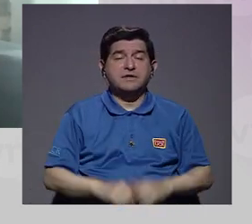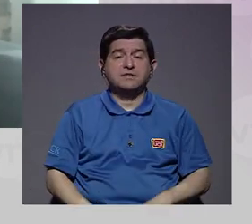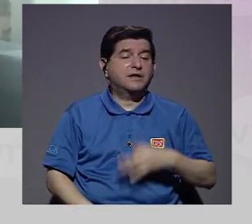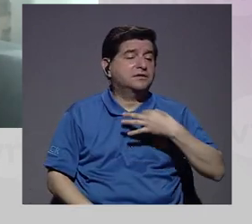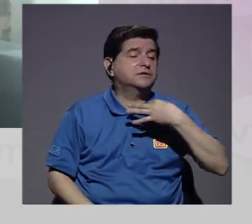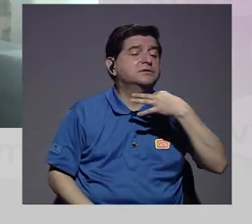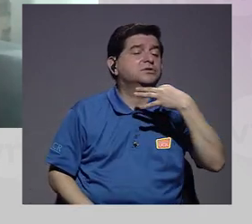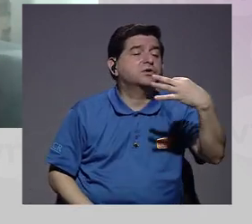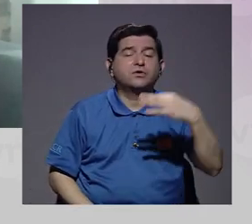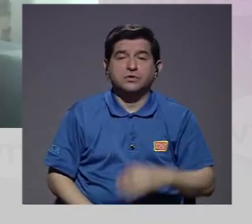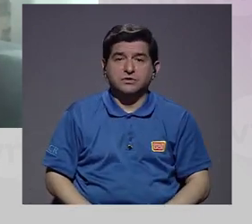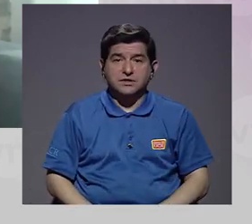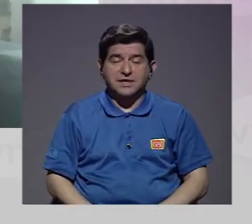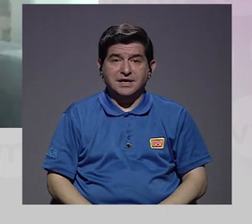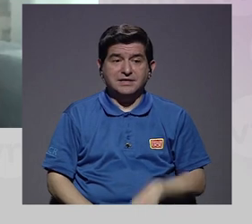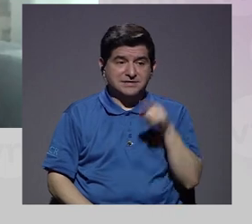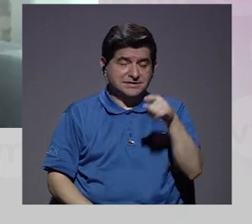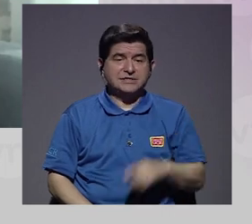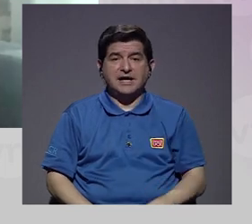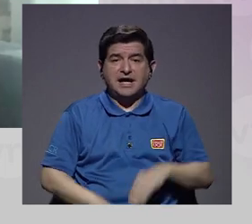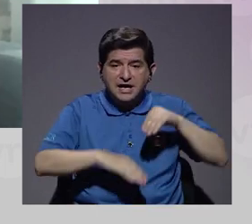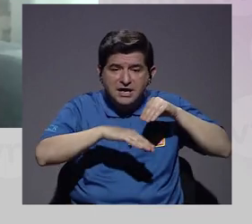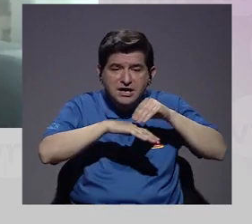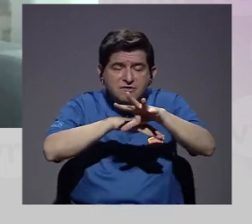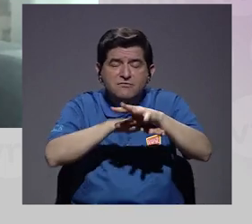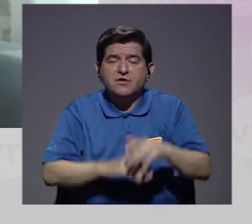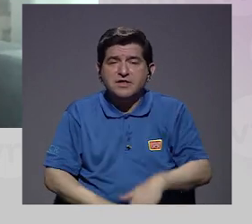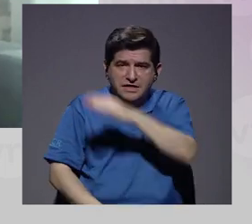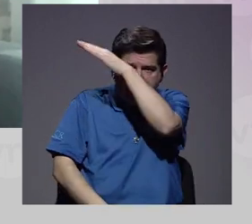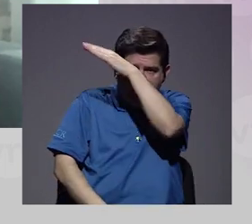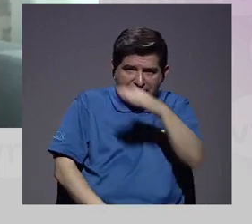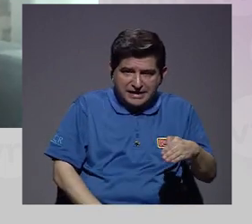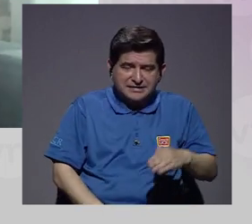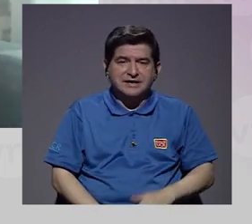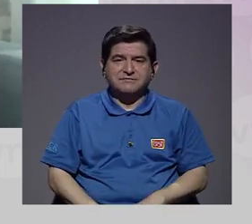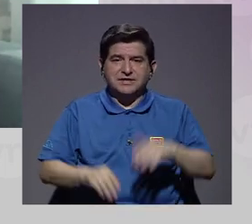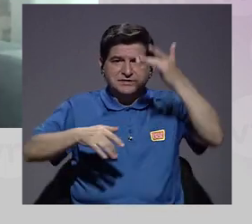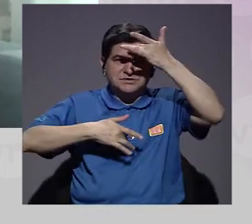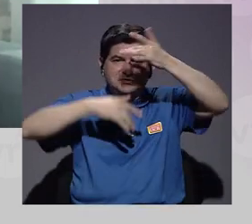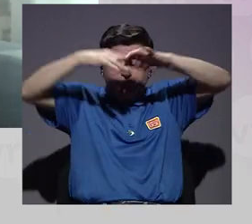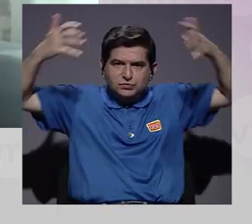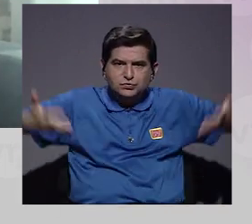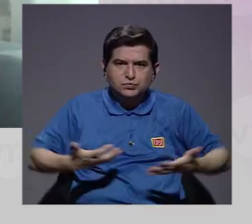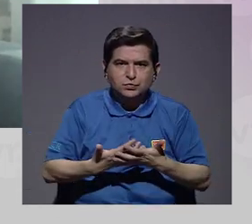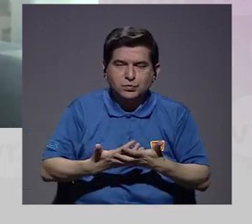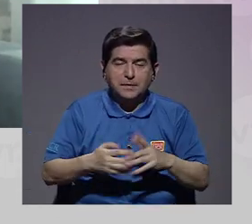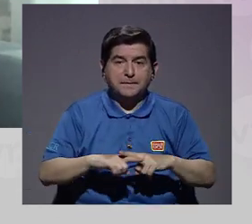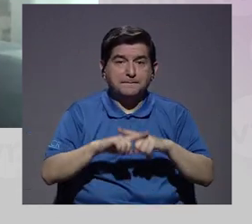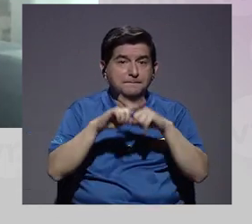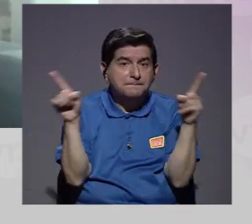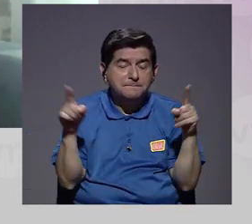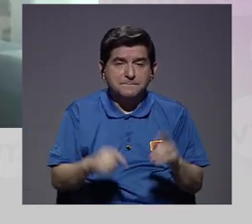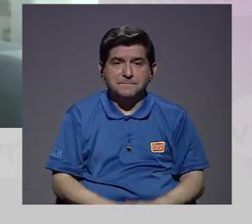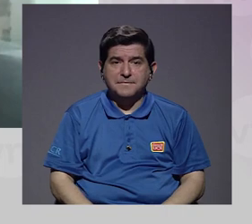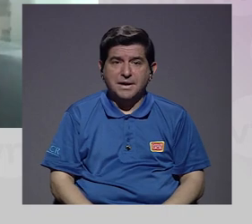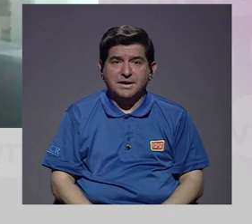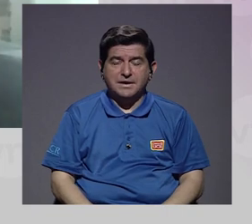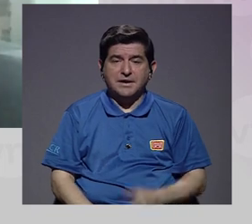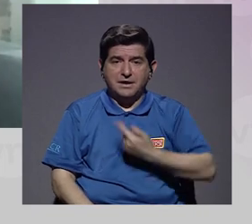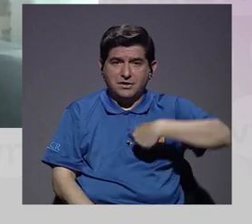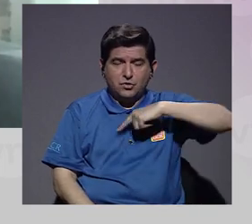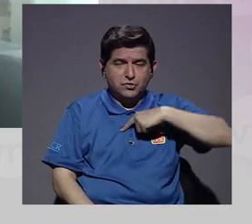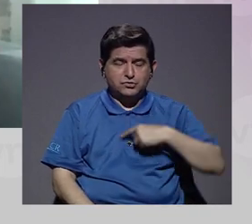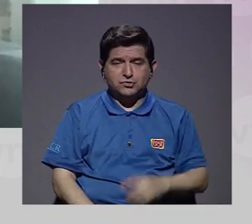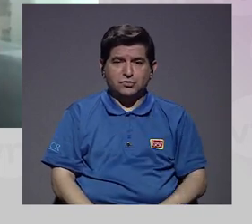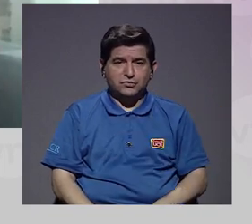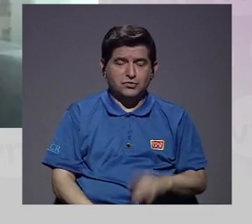cotidiana está atravesada, inmediatizada por la pandemia. Pero resulta que no llegamos